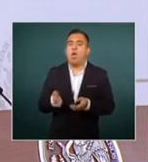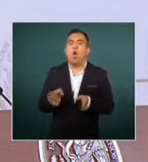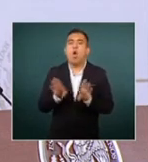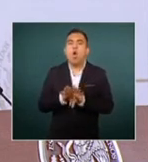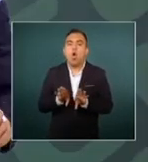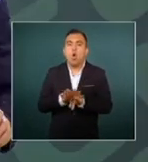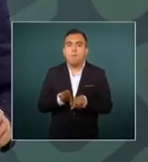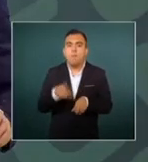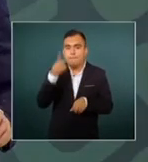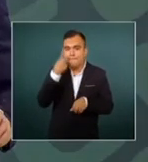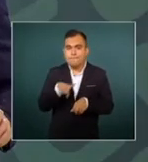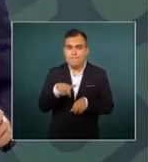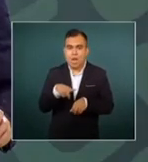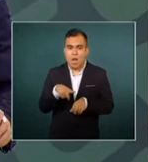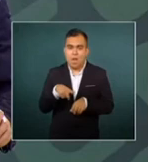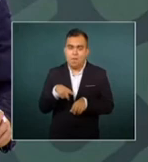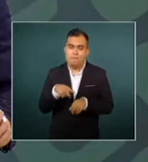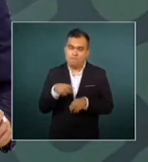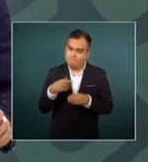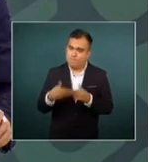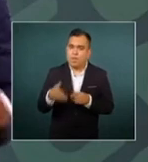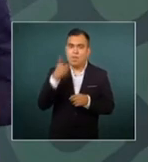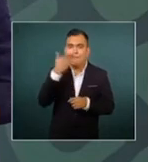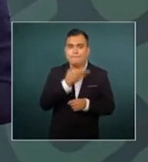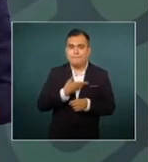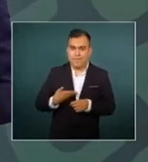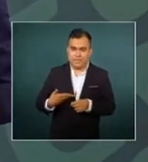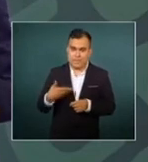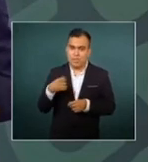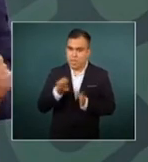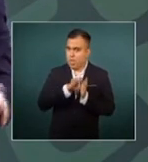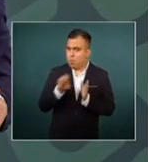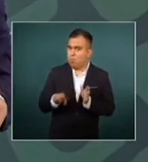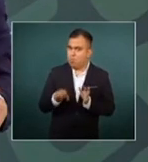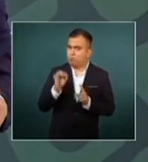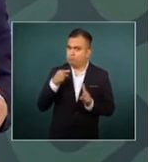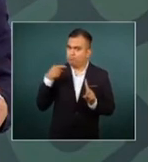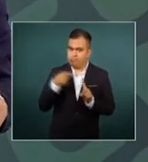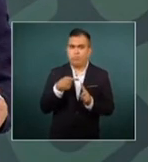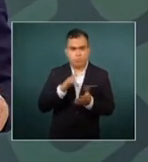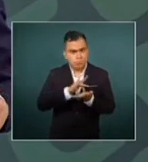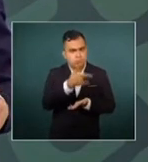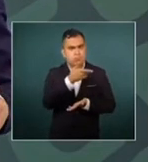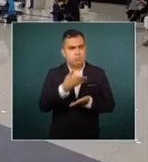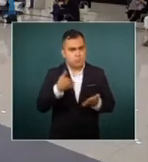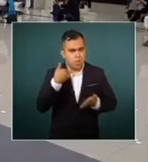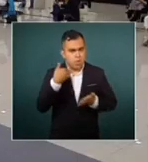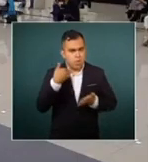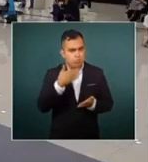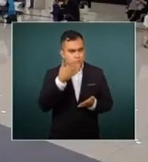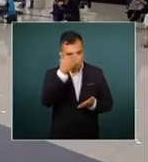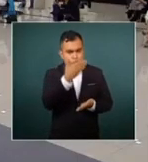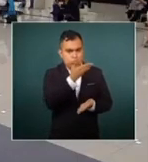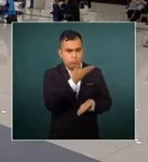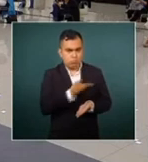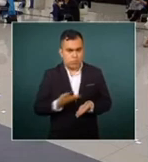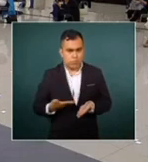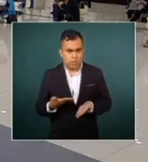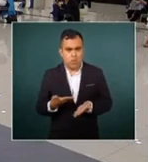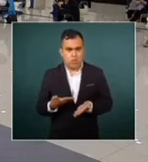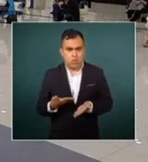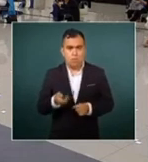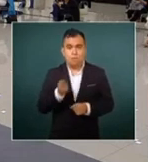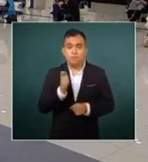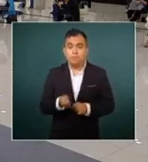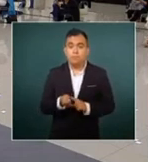hacemos para encontrar los acuerdos lo dijo en un ejemplo muy concreto el presidente ahorita y lo agradezco y lo celebro en ese sentido señor presidente pasar